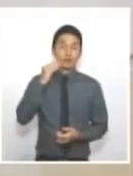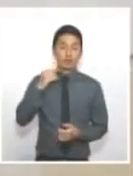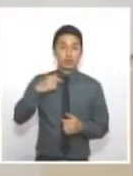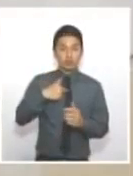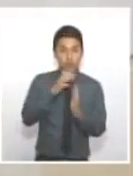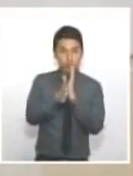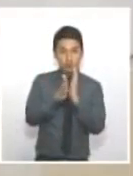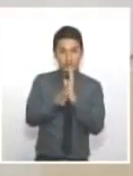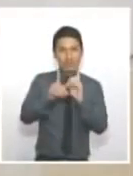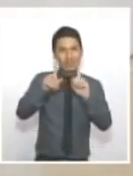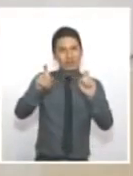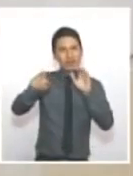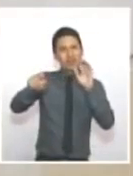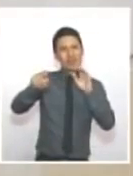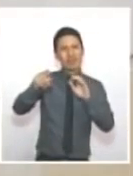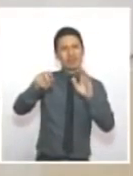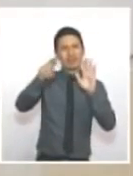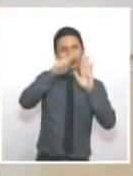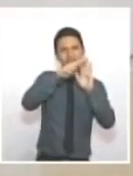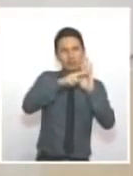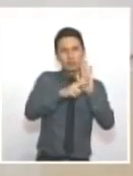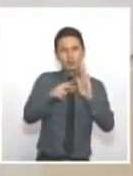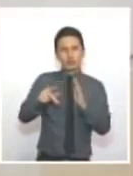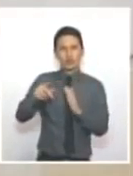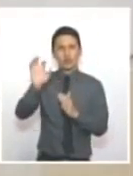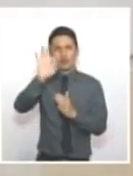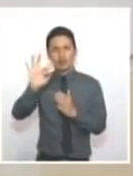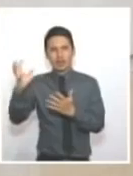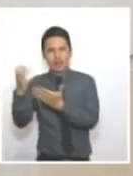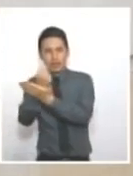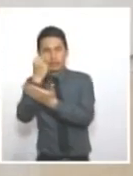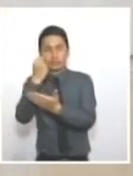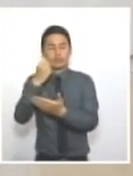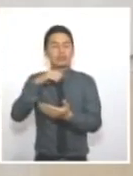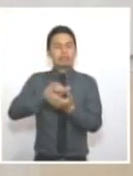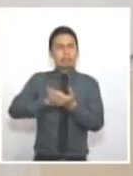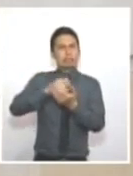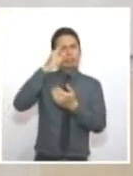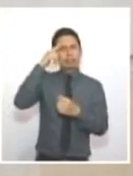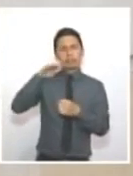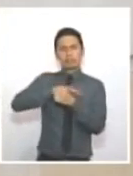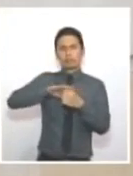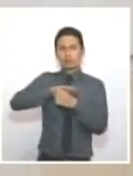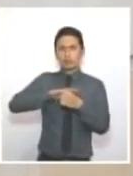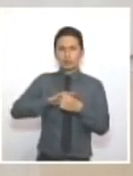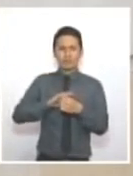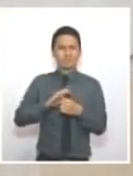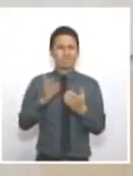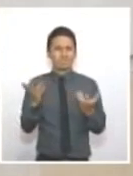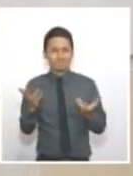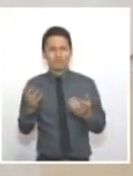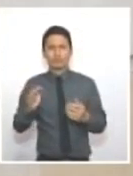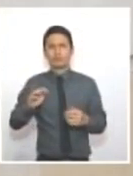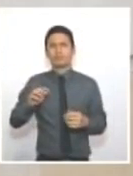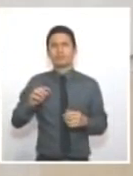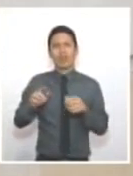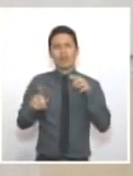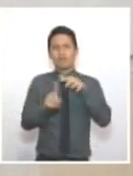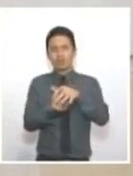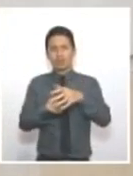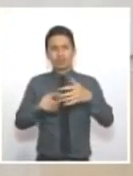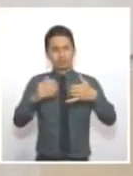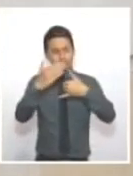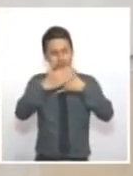al nuevo régimen de regalías, porque como están las condiciones de sometimiento, seguramente el atraso que van a recibir estos